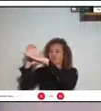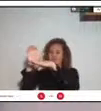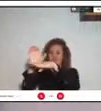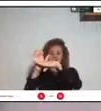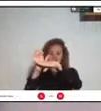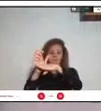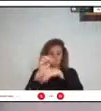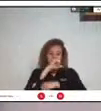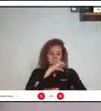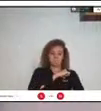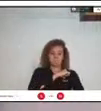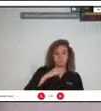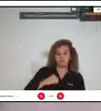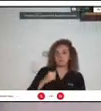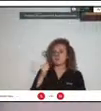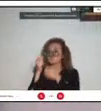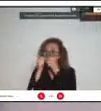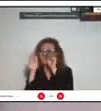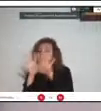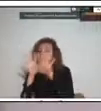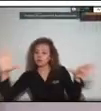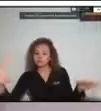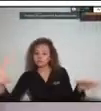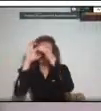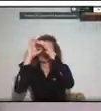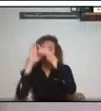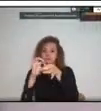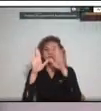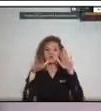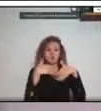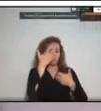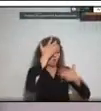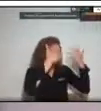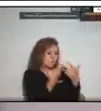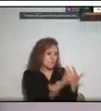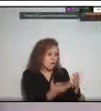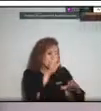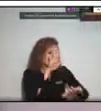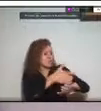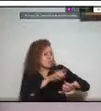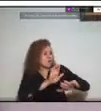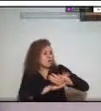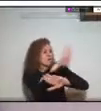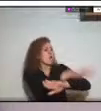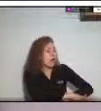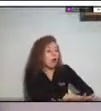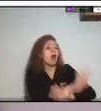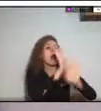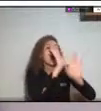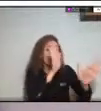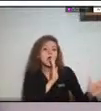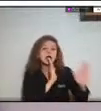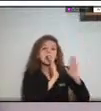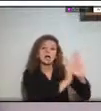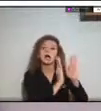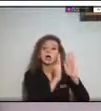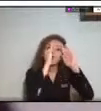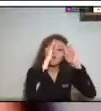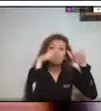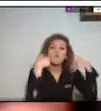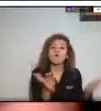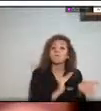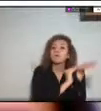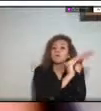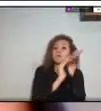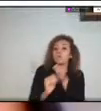evaluación de las causas y proceso de la respuesta permite una gestión de conocimiento para mejorar la preparación para la respuesta por